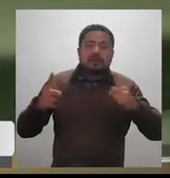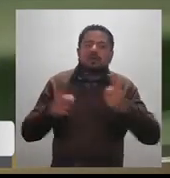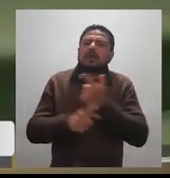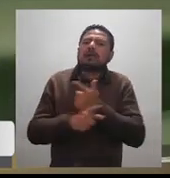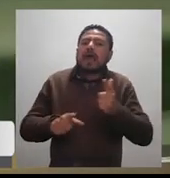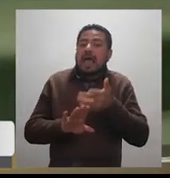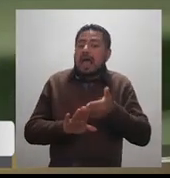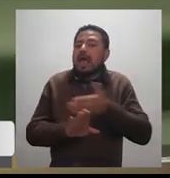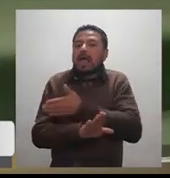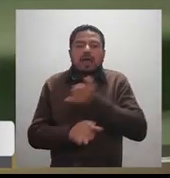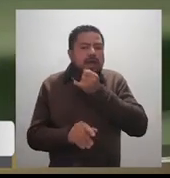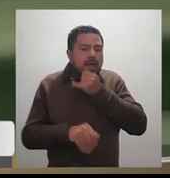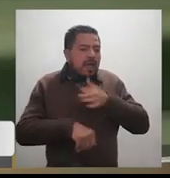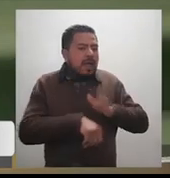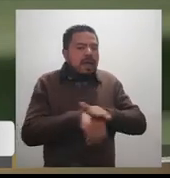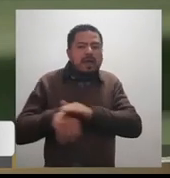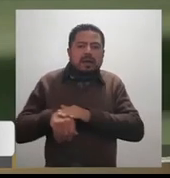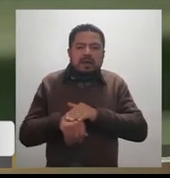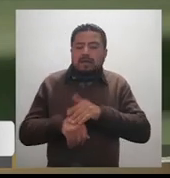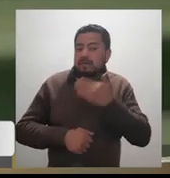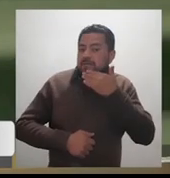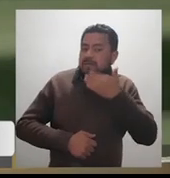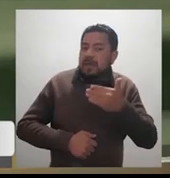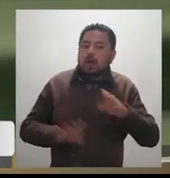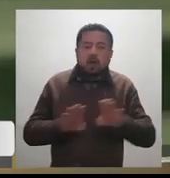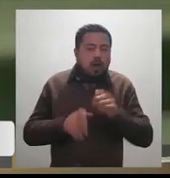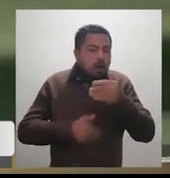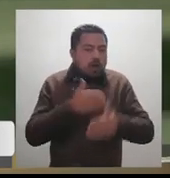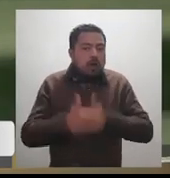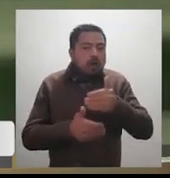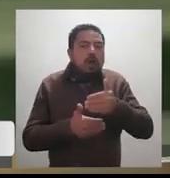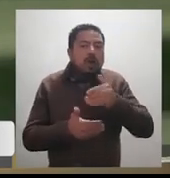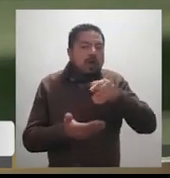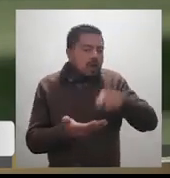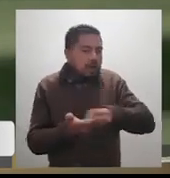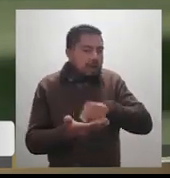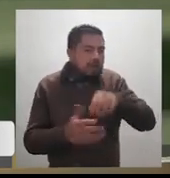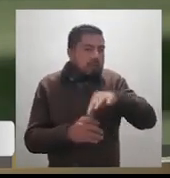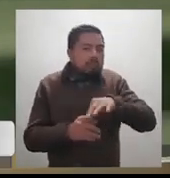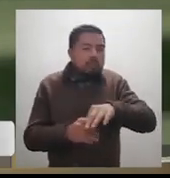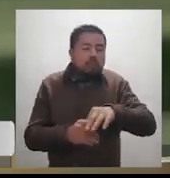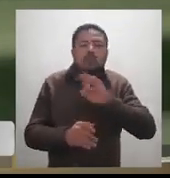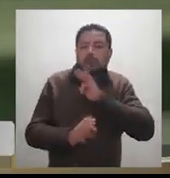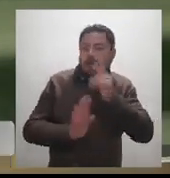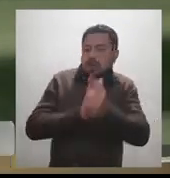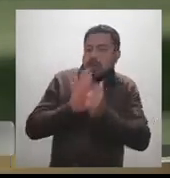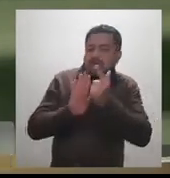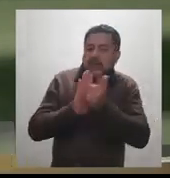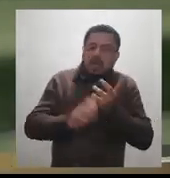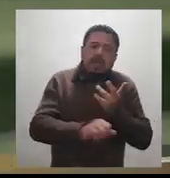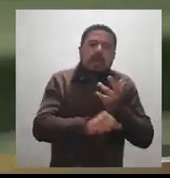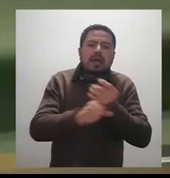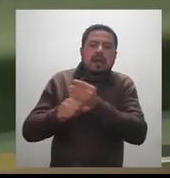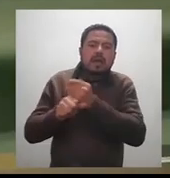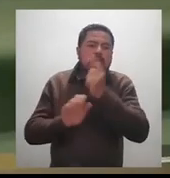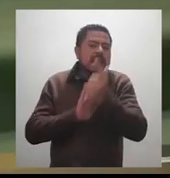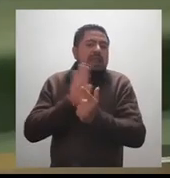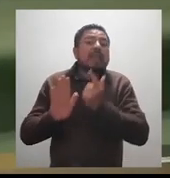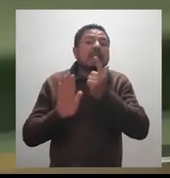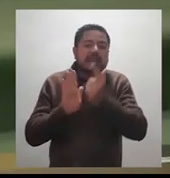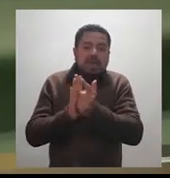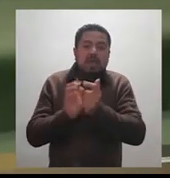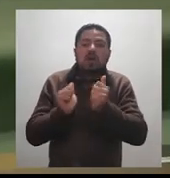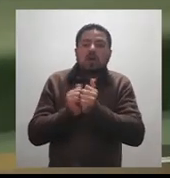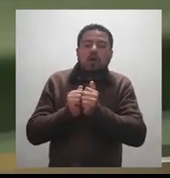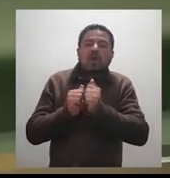para desarrollar de manera libre, previa, informada y de buena fe, el proceso de consulta para poder crear, reformar, adicionar o derogar